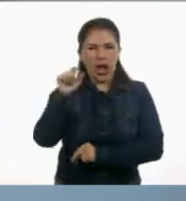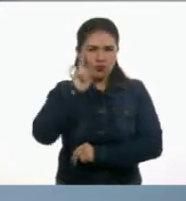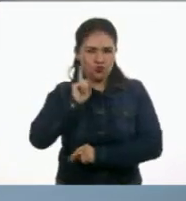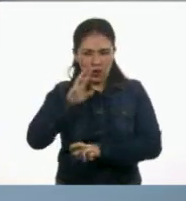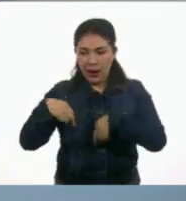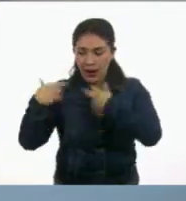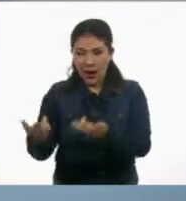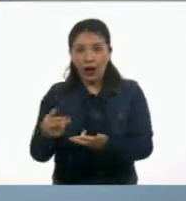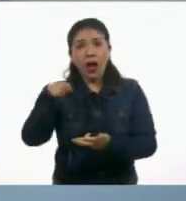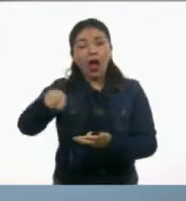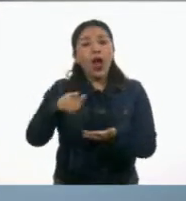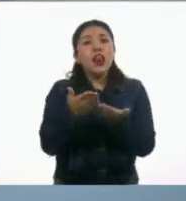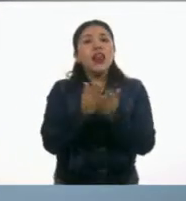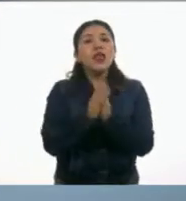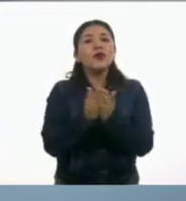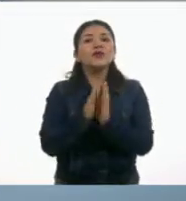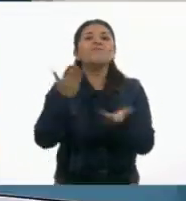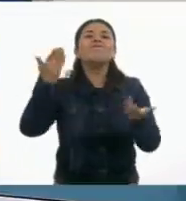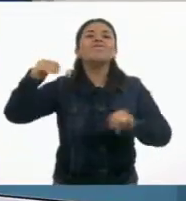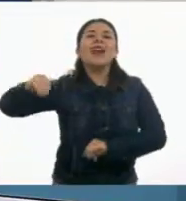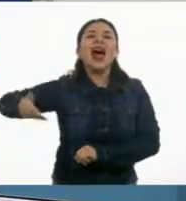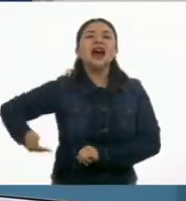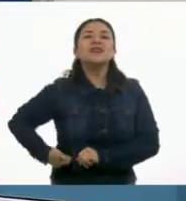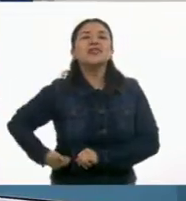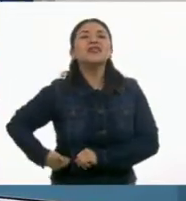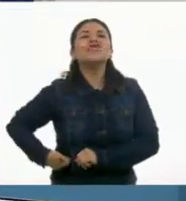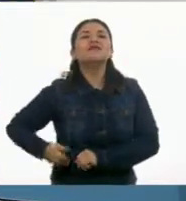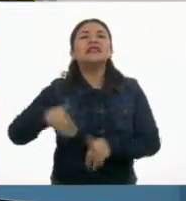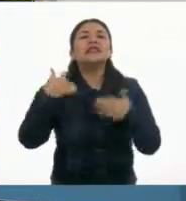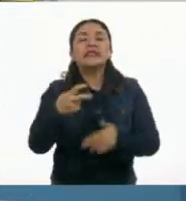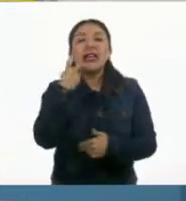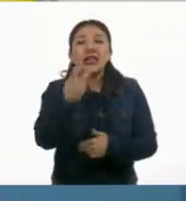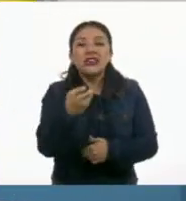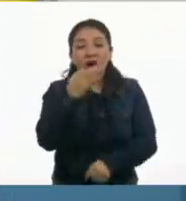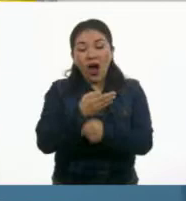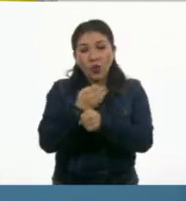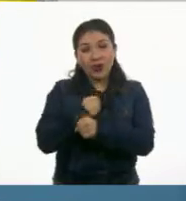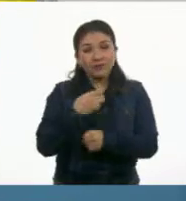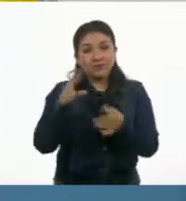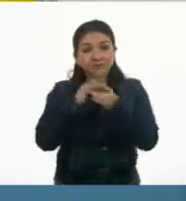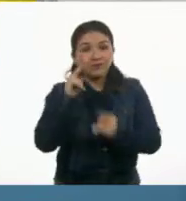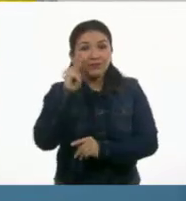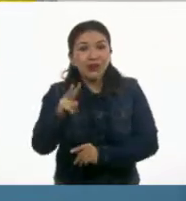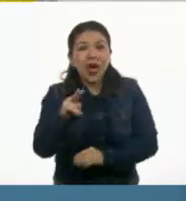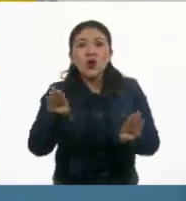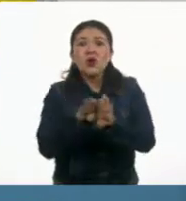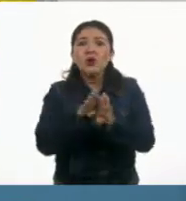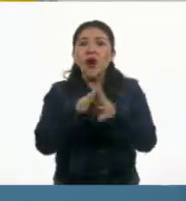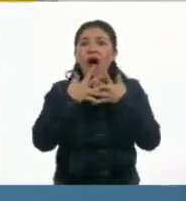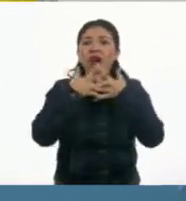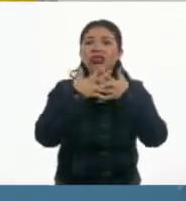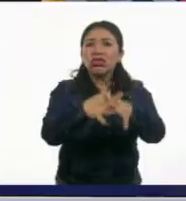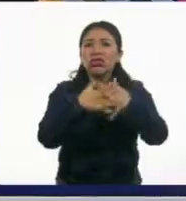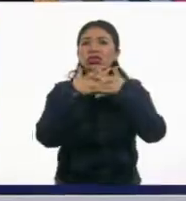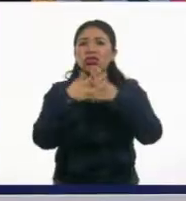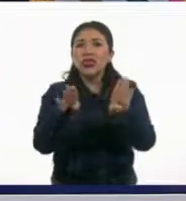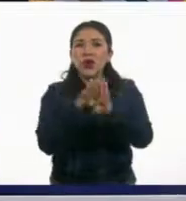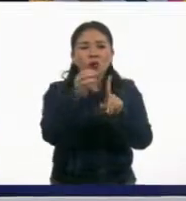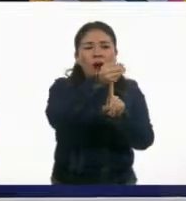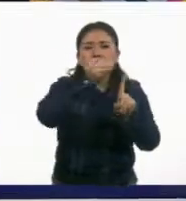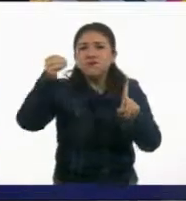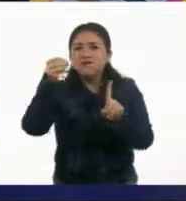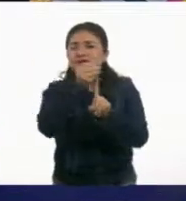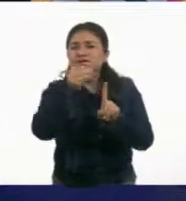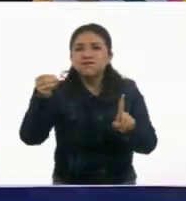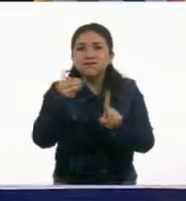Y el libro tuvo un accidente. El accidente nos lleva a esto que tenemos aquí. Un desorden total en los enunciados